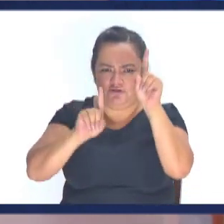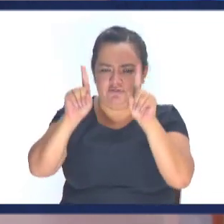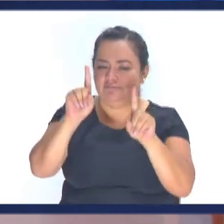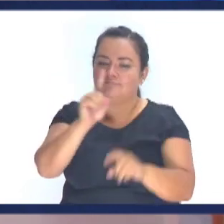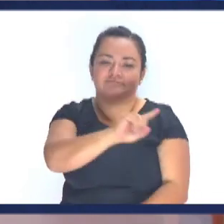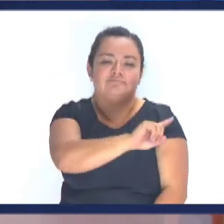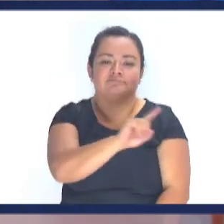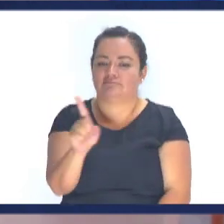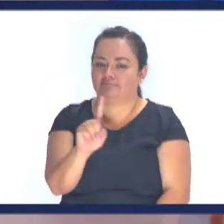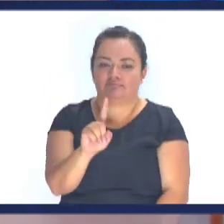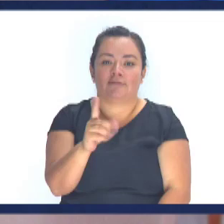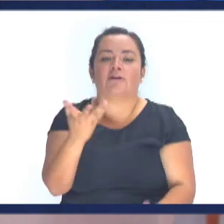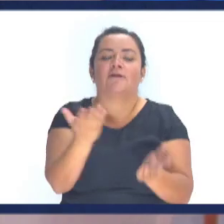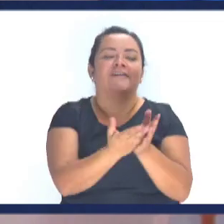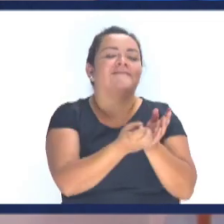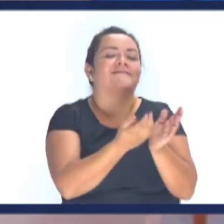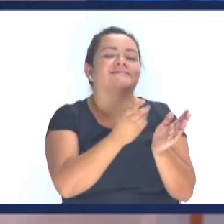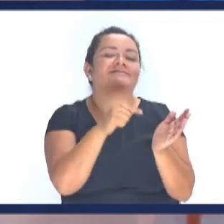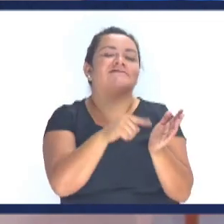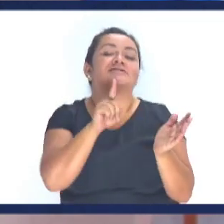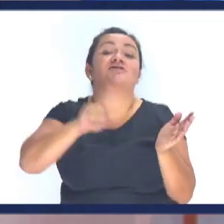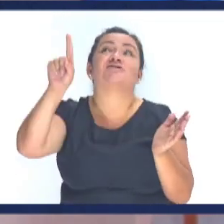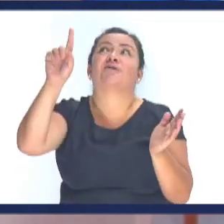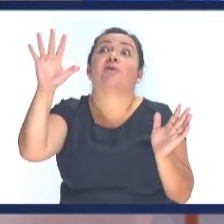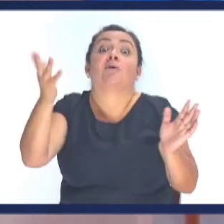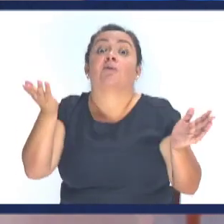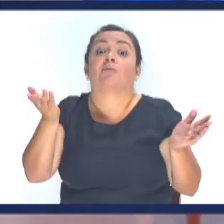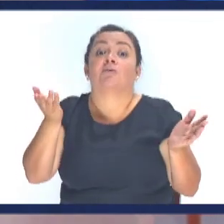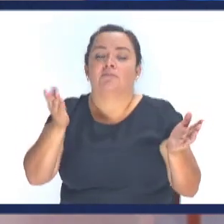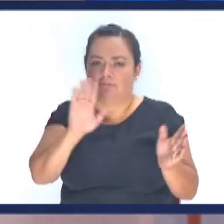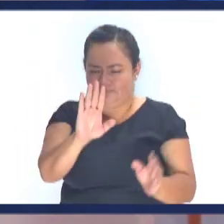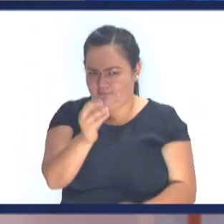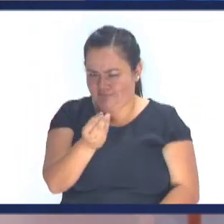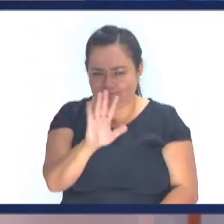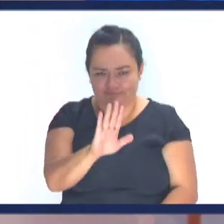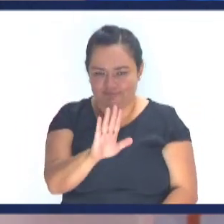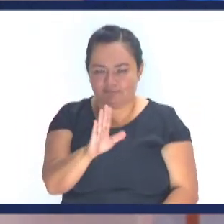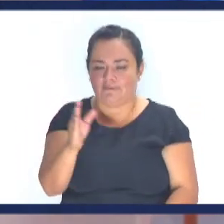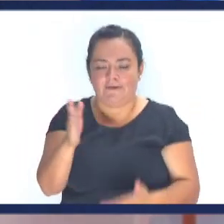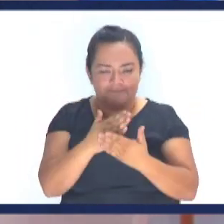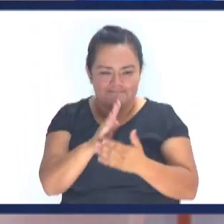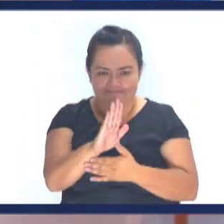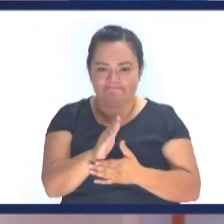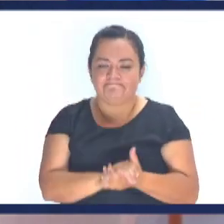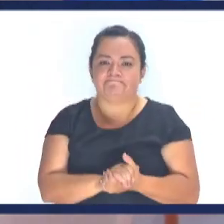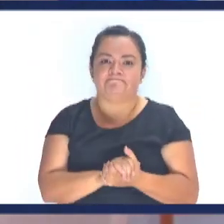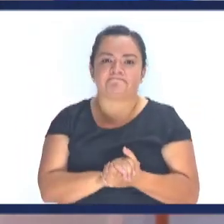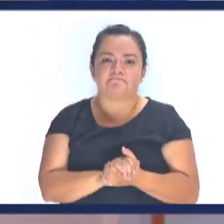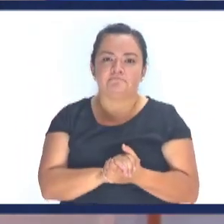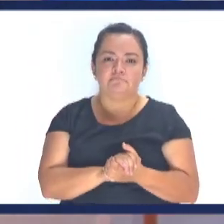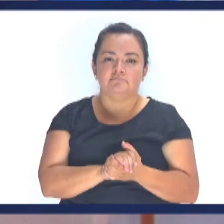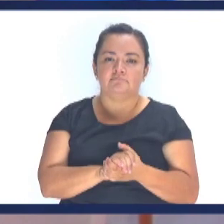Biblia lo describe ¿Cómo dice la Biblia Que Dios es? No tenga miedo Estamos en un estudio bíblico